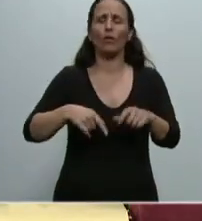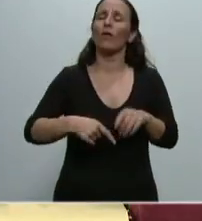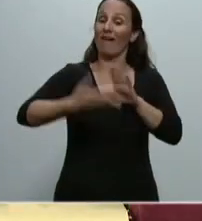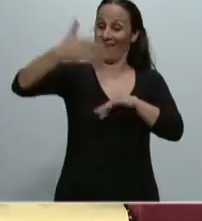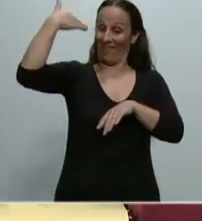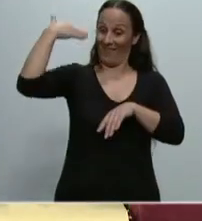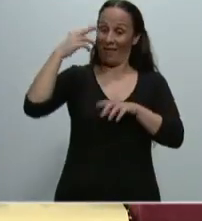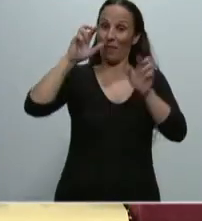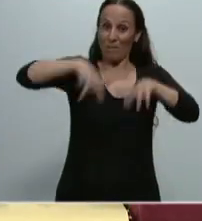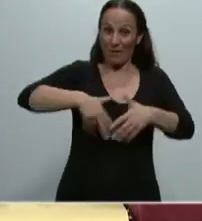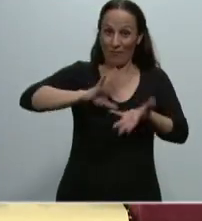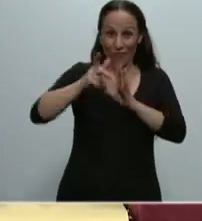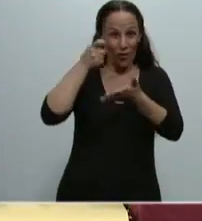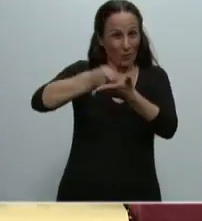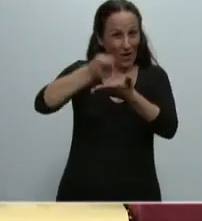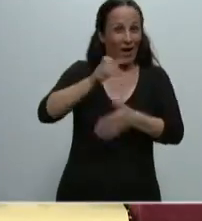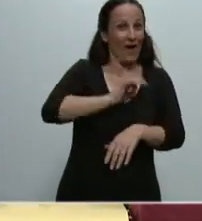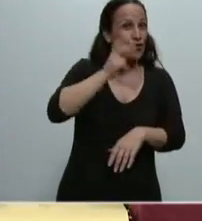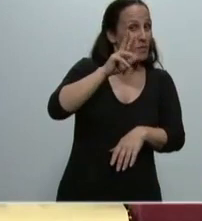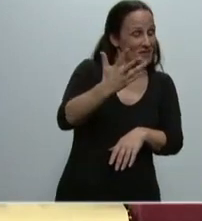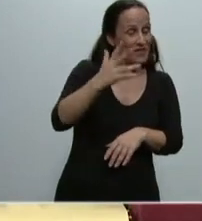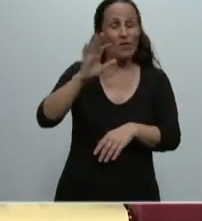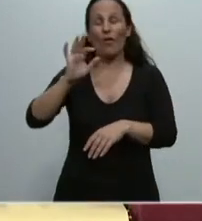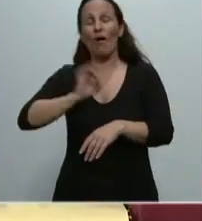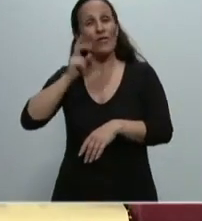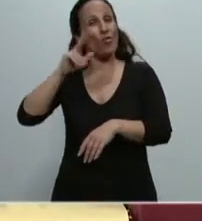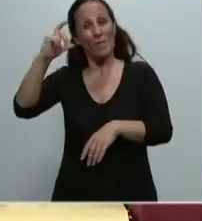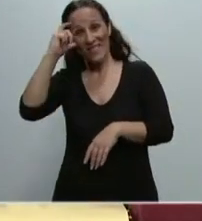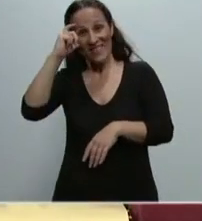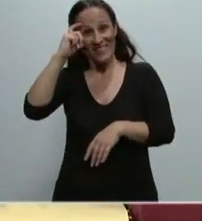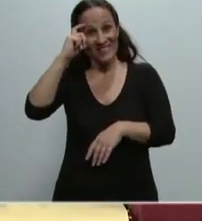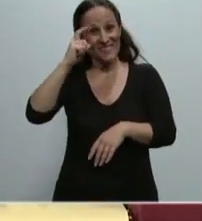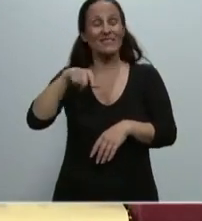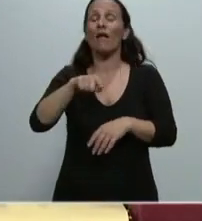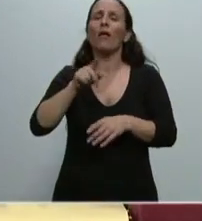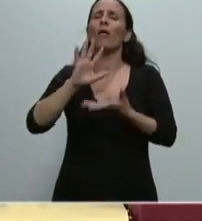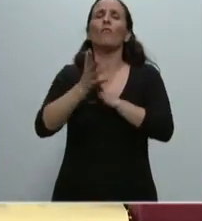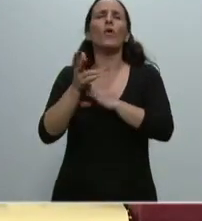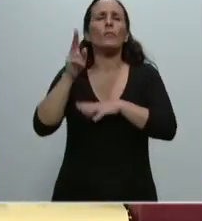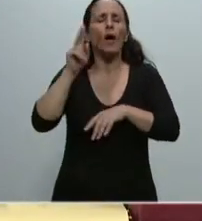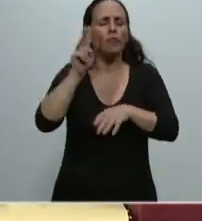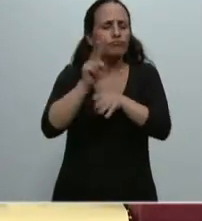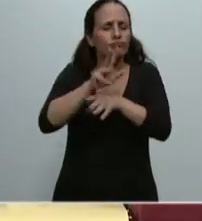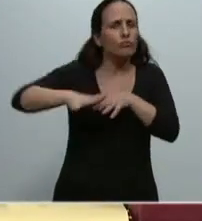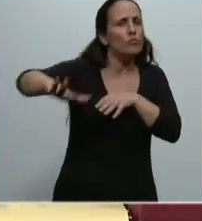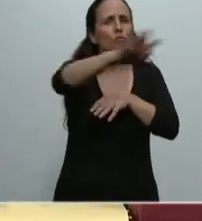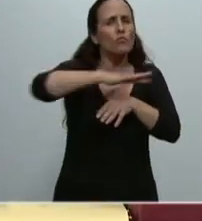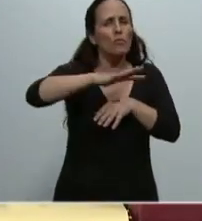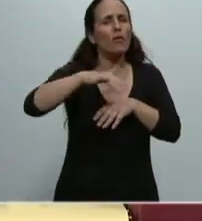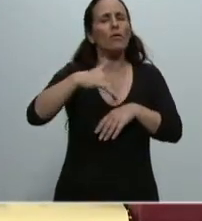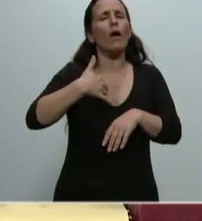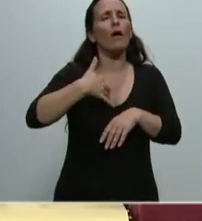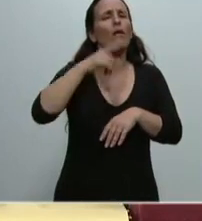reestructuración de deuda soberana 2005-2010, en salvaguarda del orden público nacional y de los